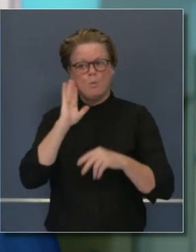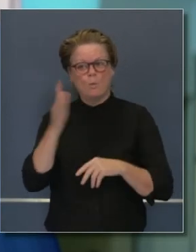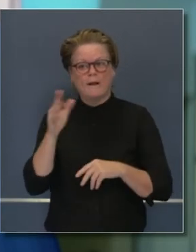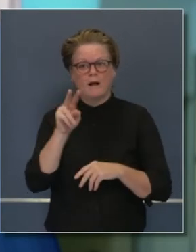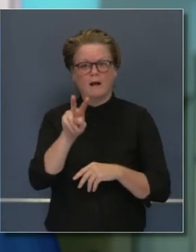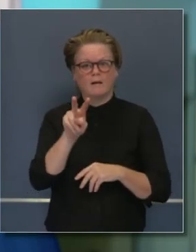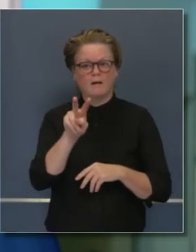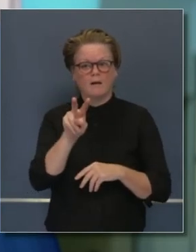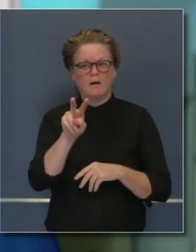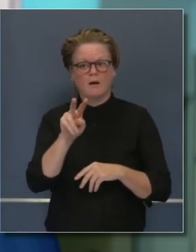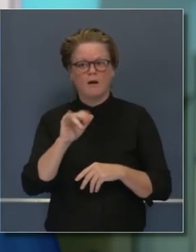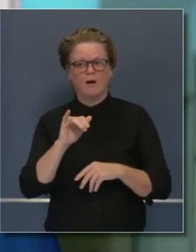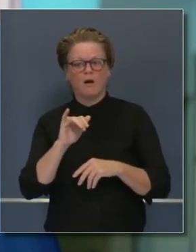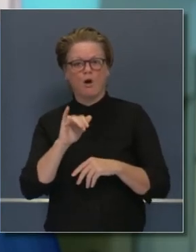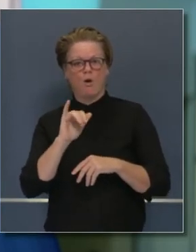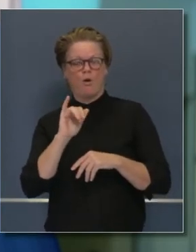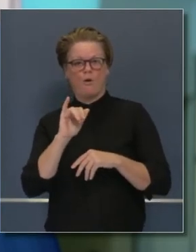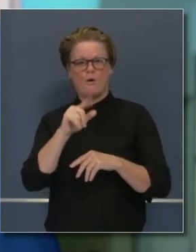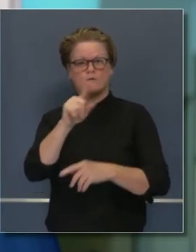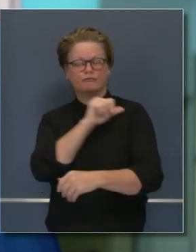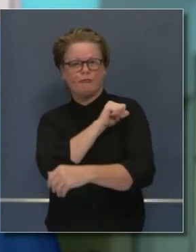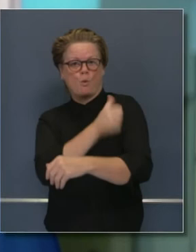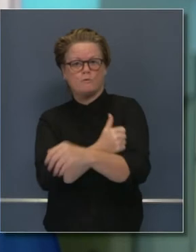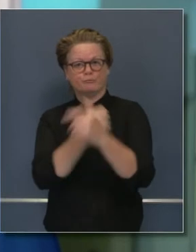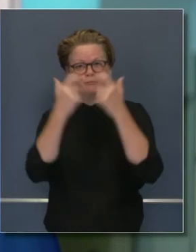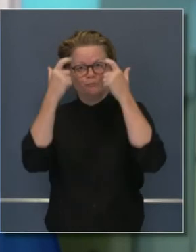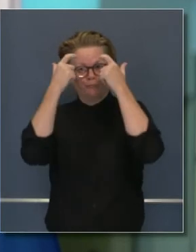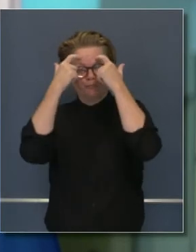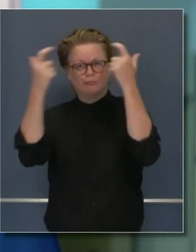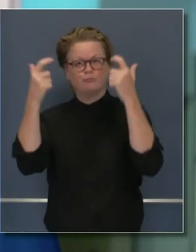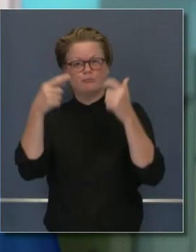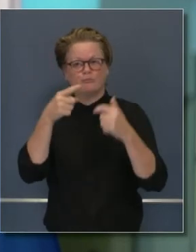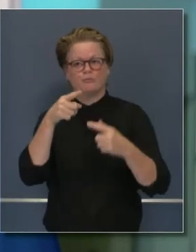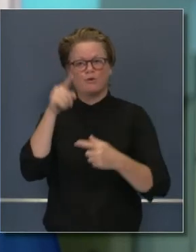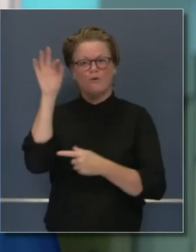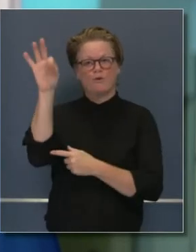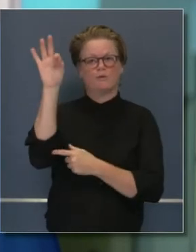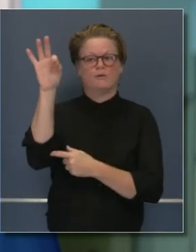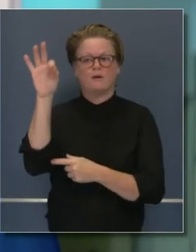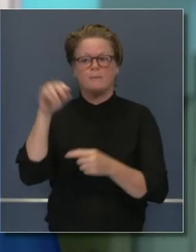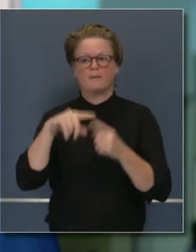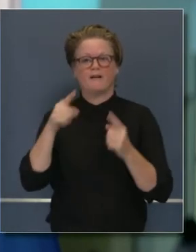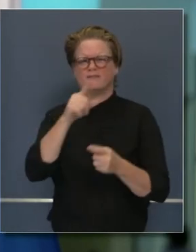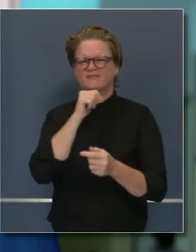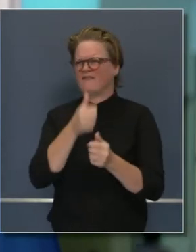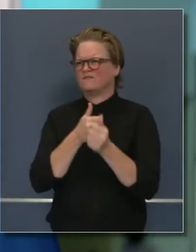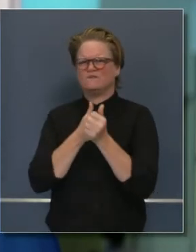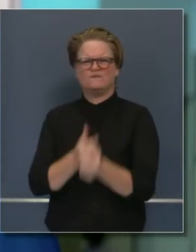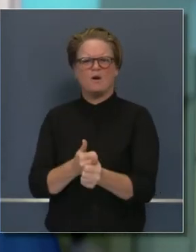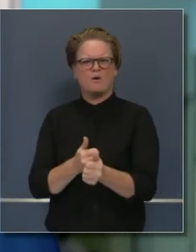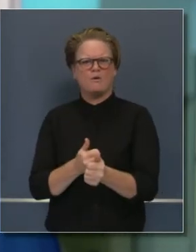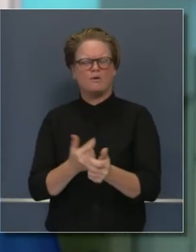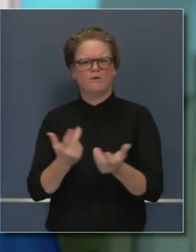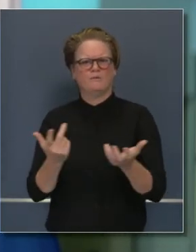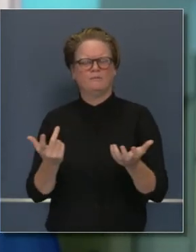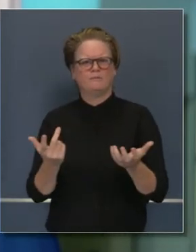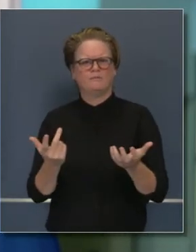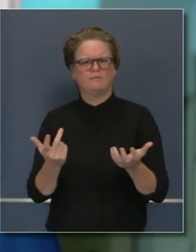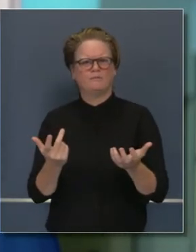no lo va a ver a usted como autoridad moral sobre COVID? Sí, perdón. Por eso uno tiene que